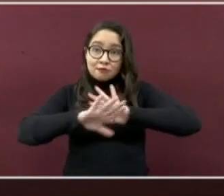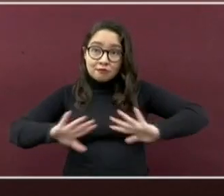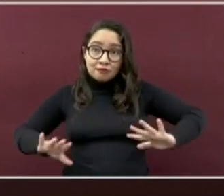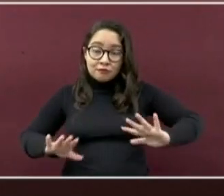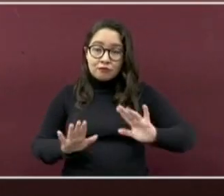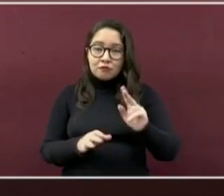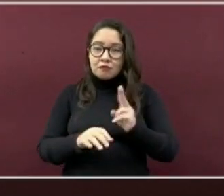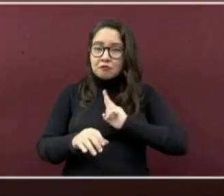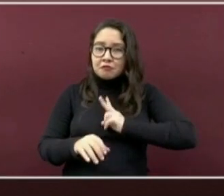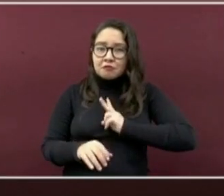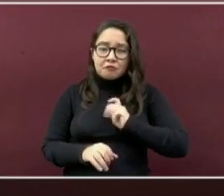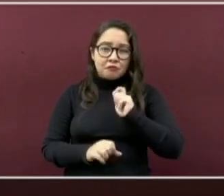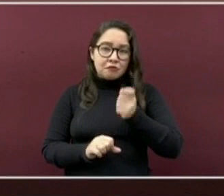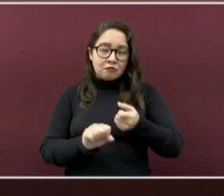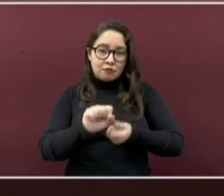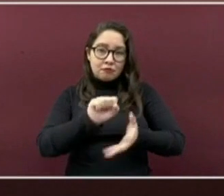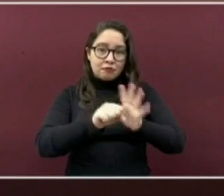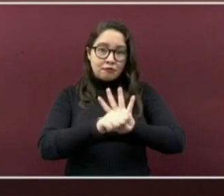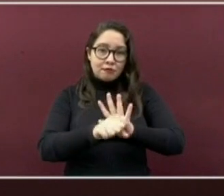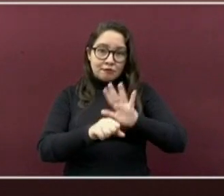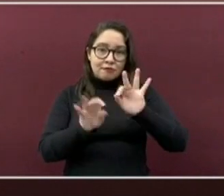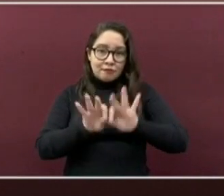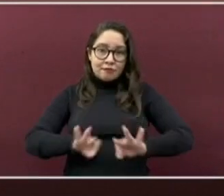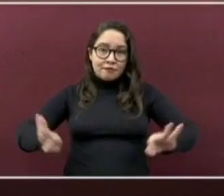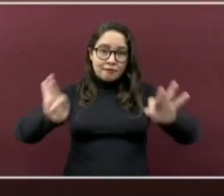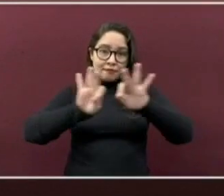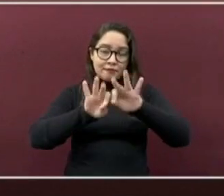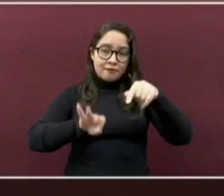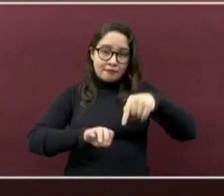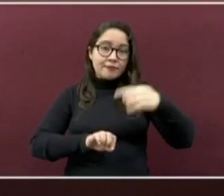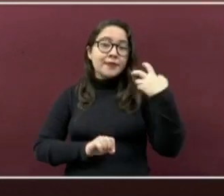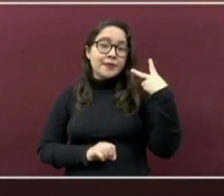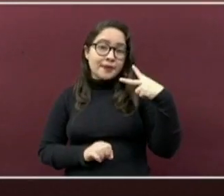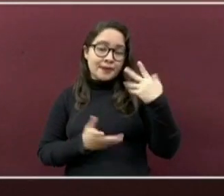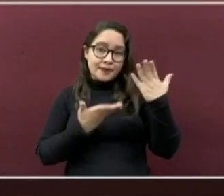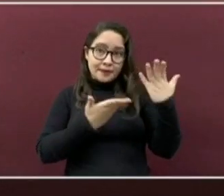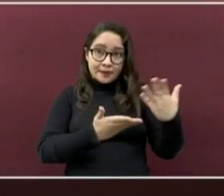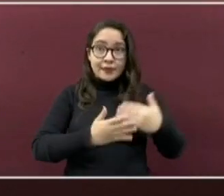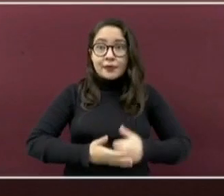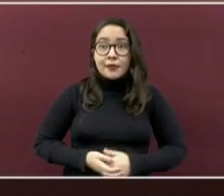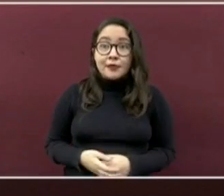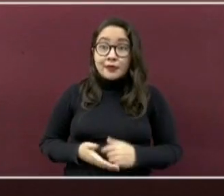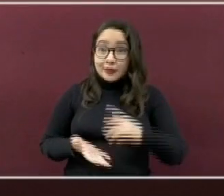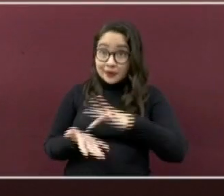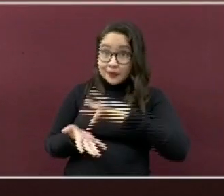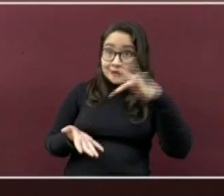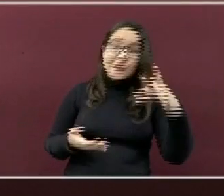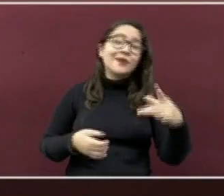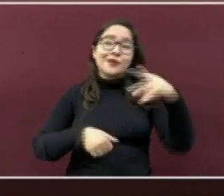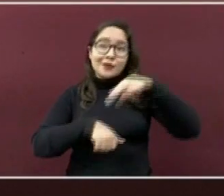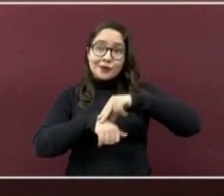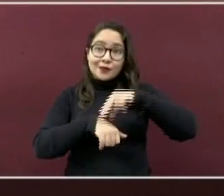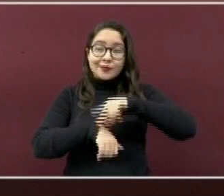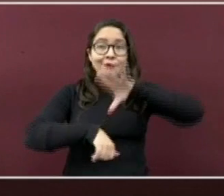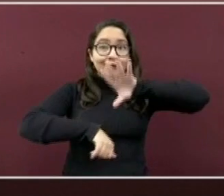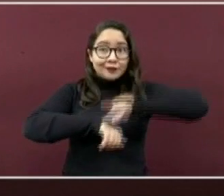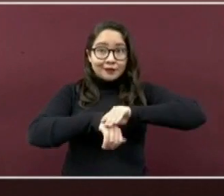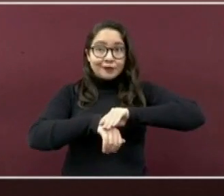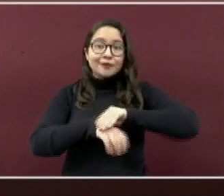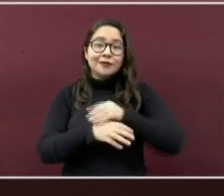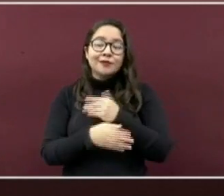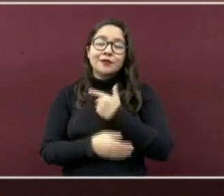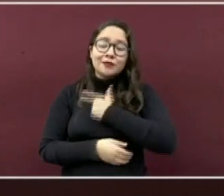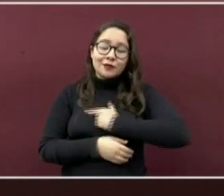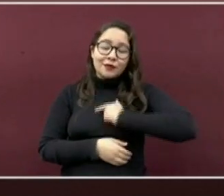epidemiológica relevante en el estado. Adelante, doctora. Gracias, doctor Beristain. Con su permiso, los